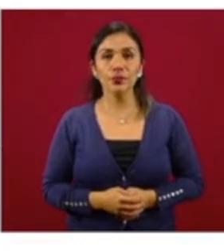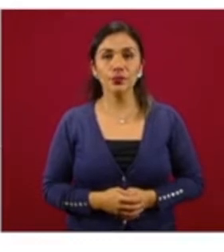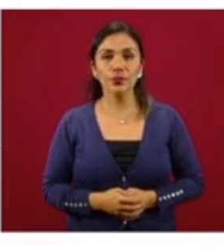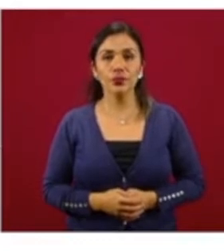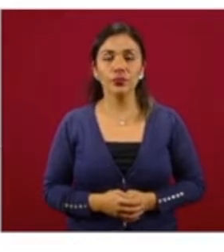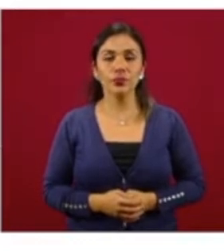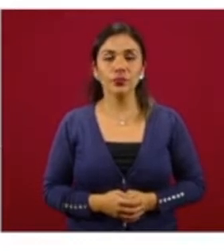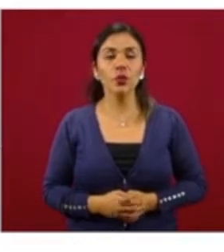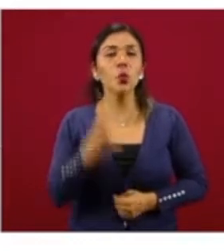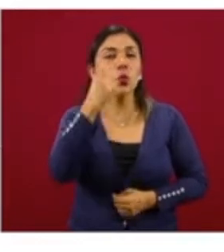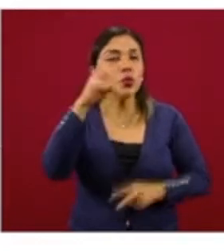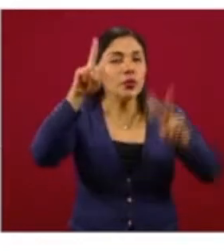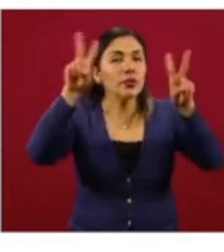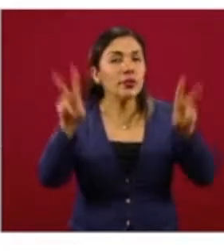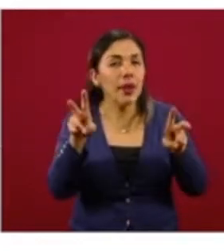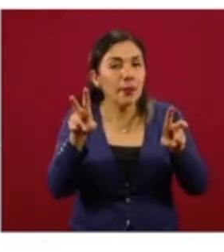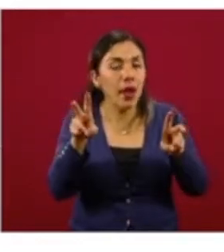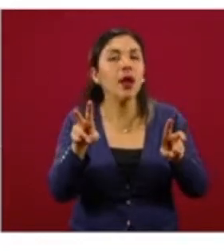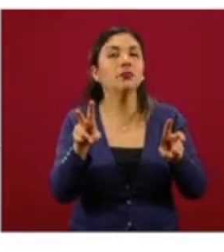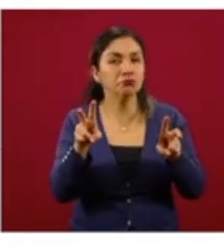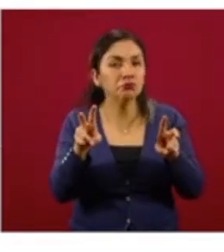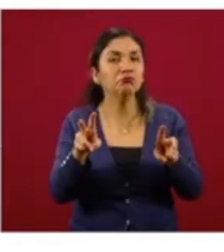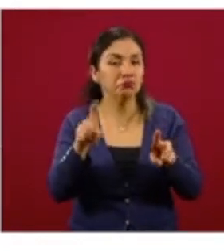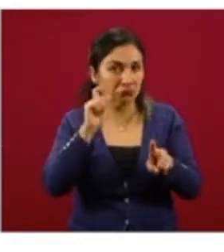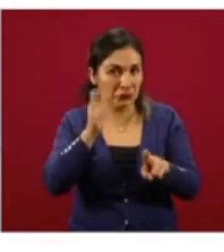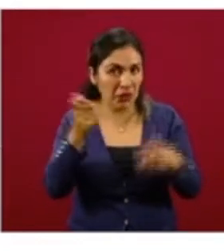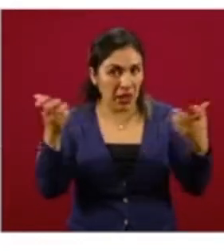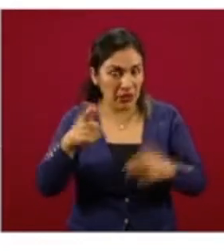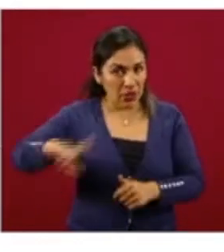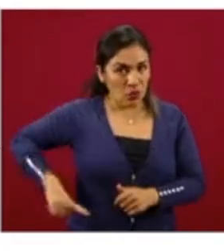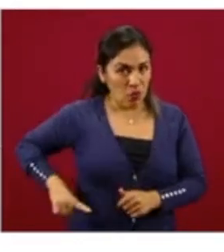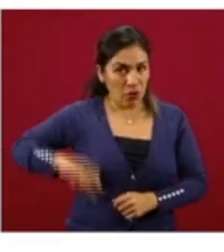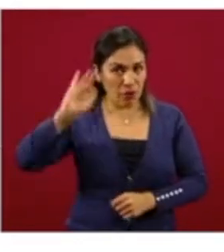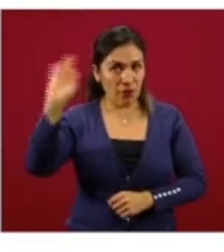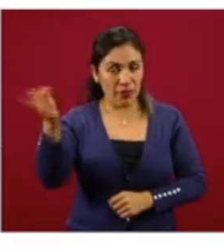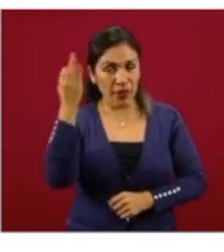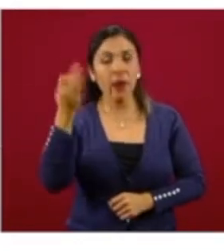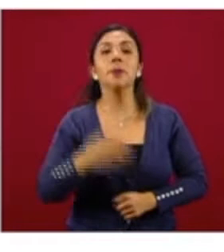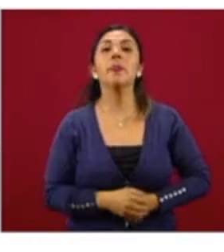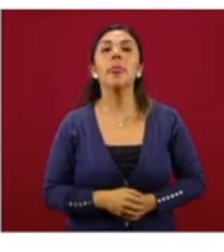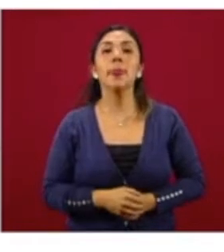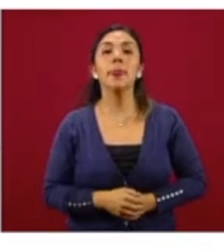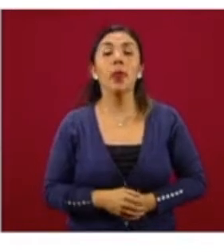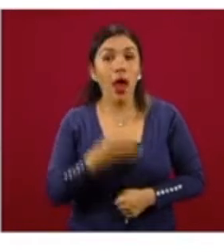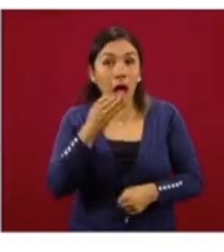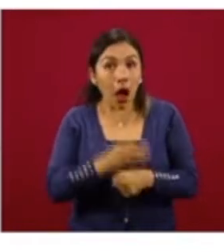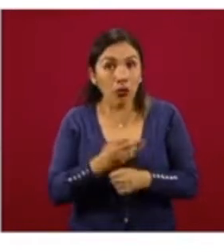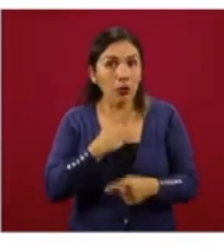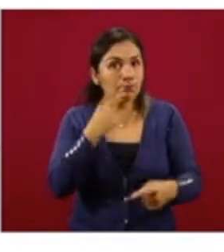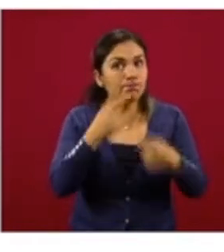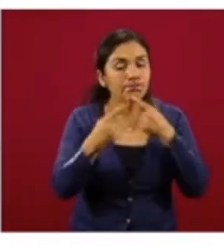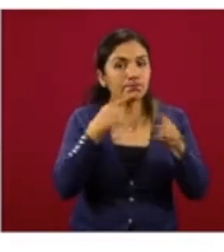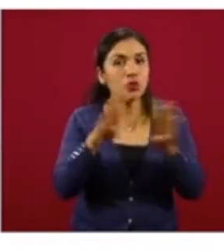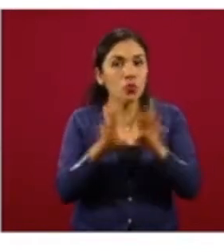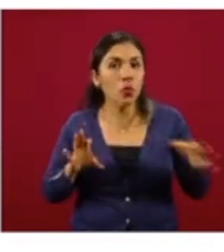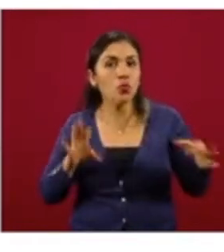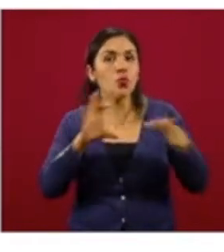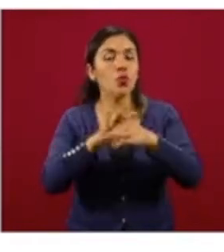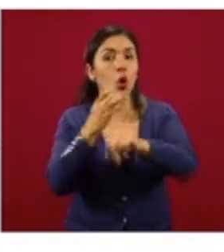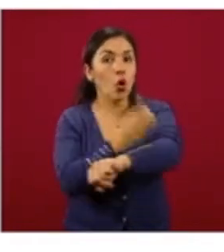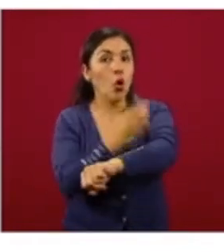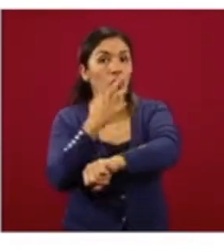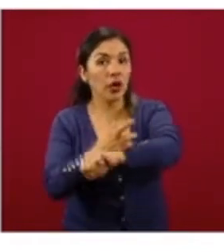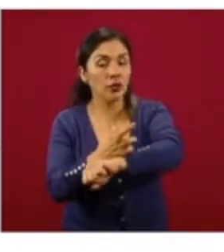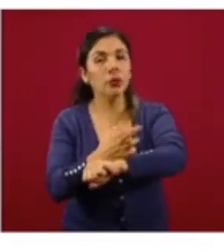Vamos a tocar un tema muy particular que estamos haciendo en el gobierno federal. Estamos, digamos, uniendo los mecanismos de coordinación